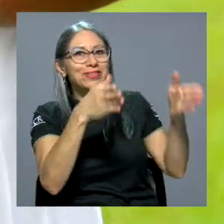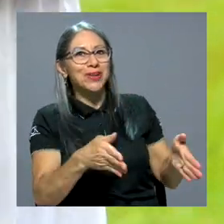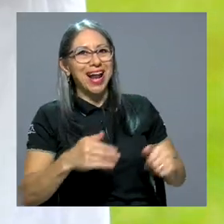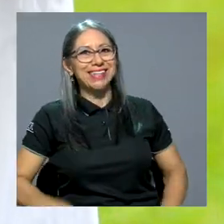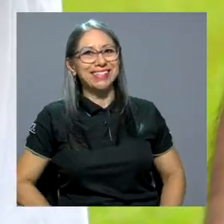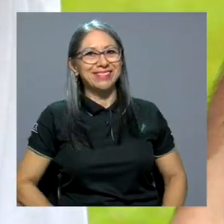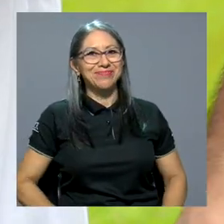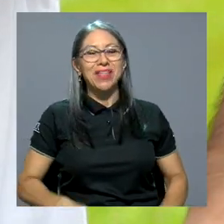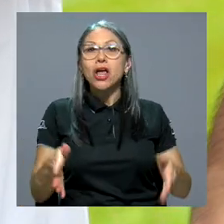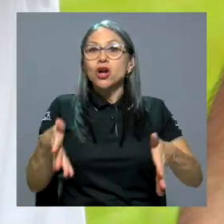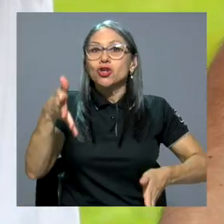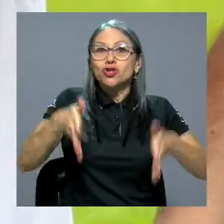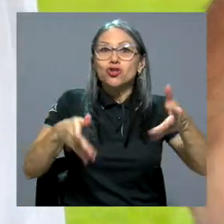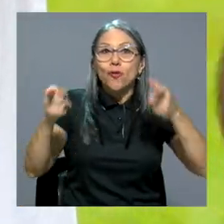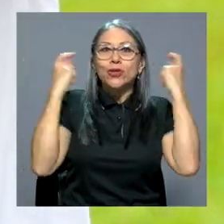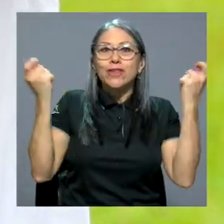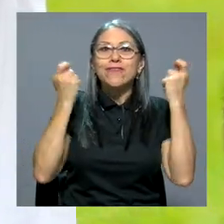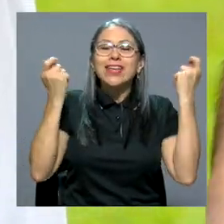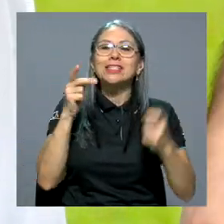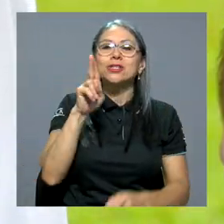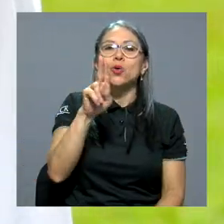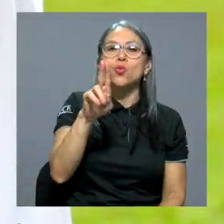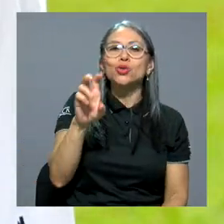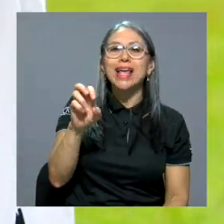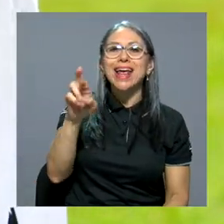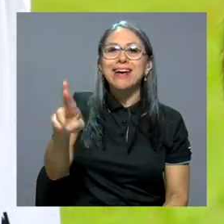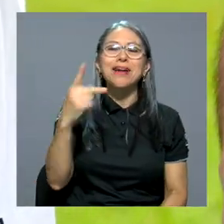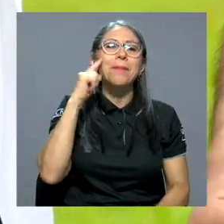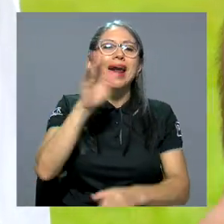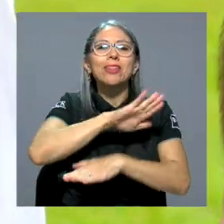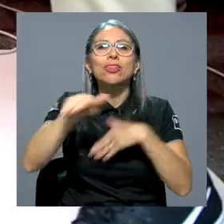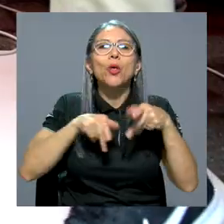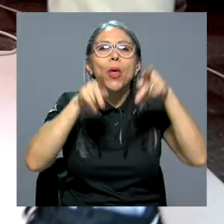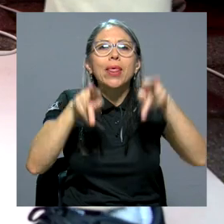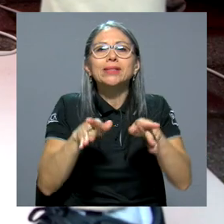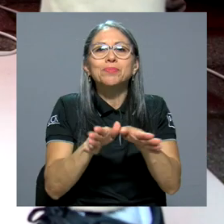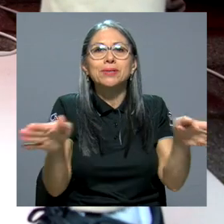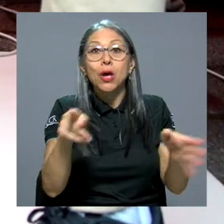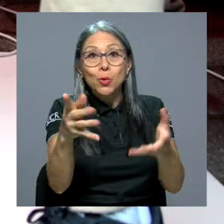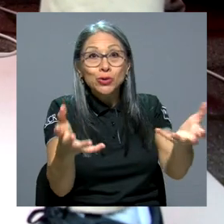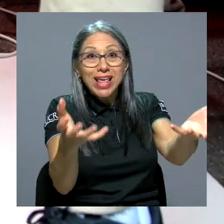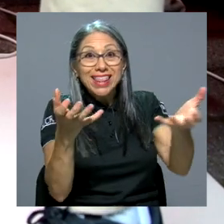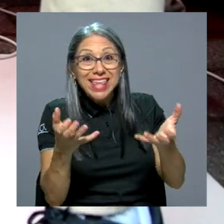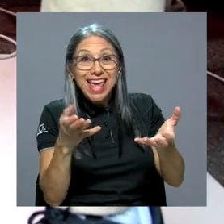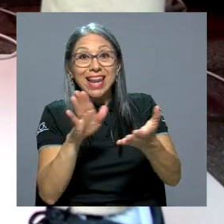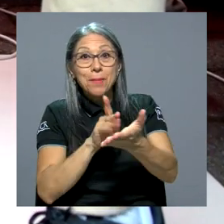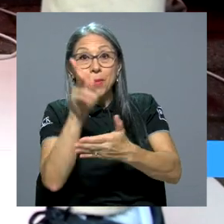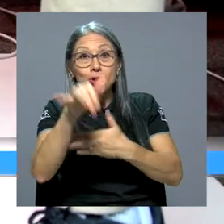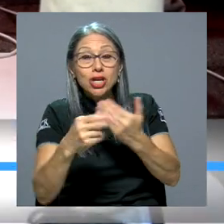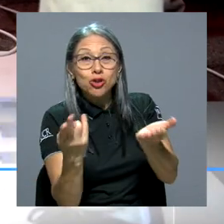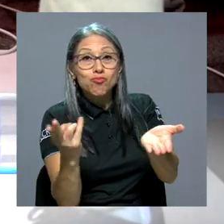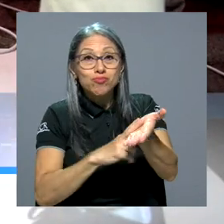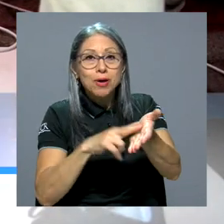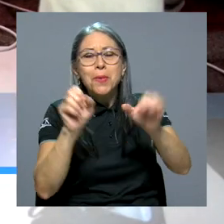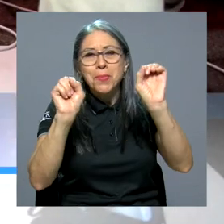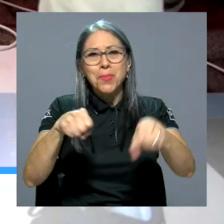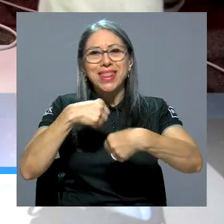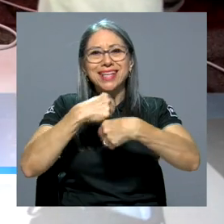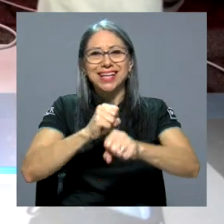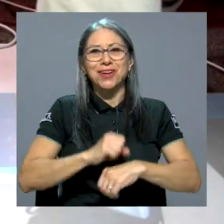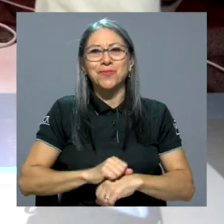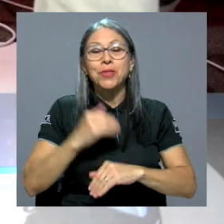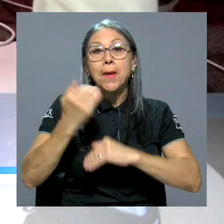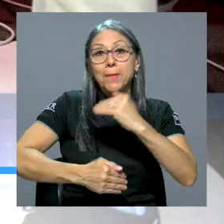RobotyFest UCR está diseñado para todo público. Si usted desea postular su proyecto, puede hacerlo.